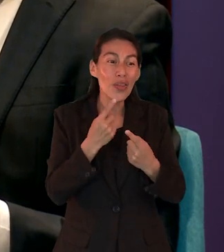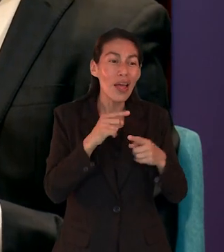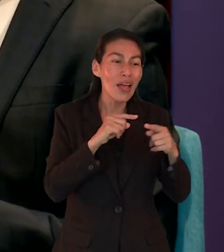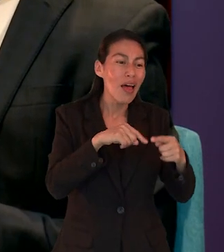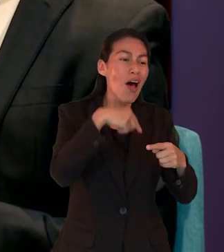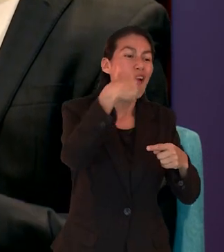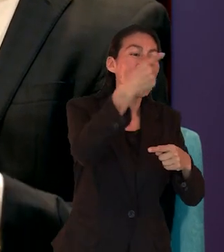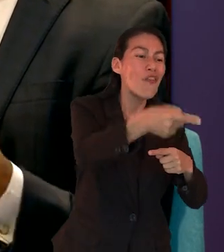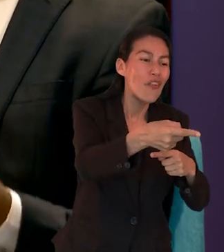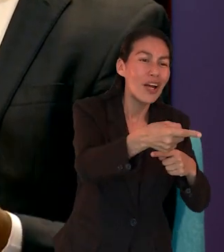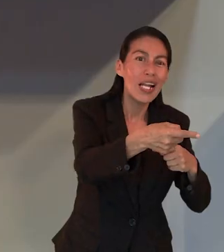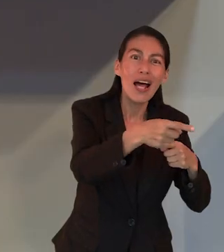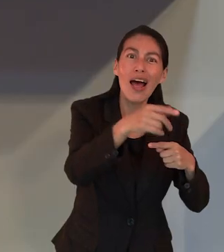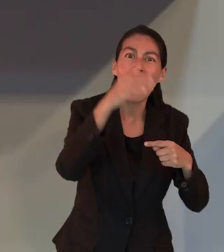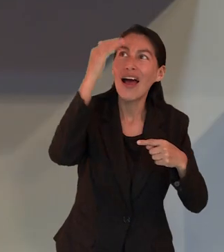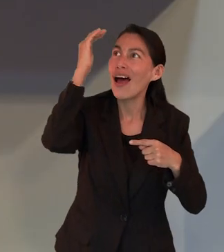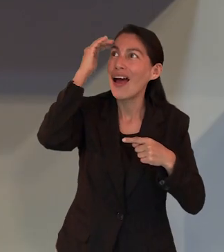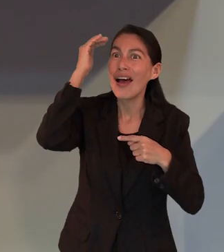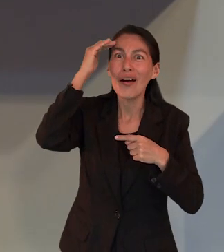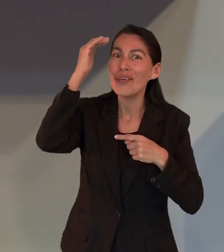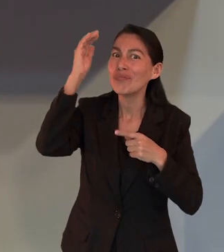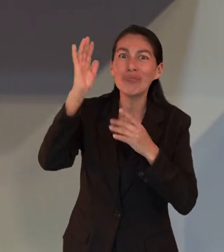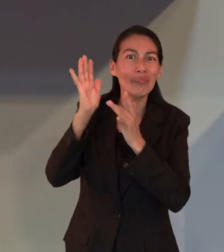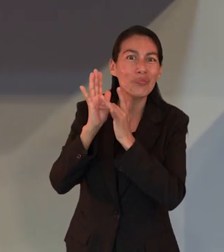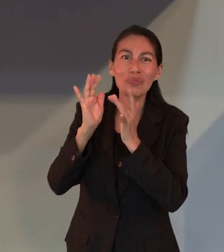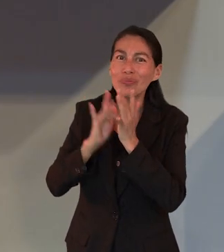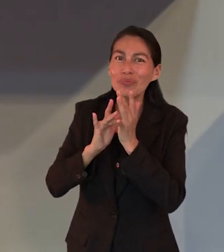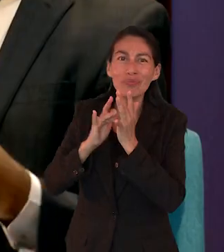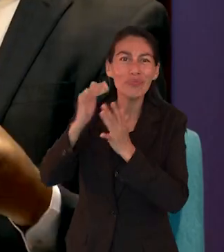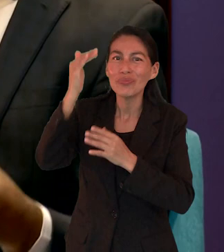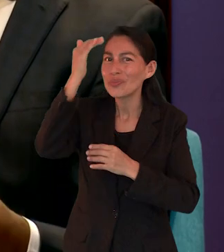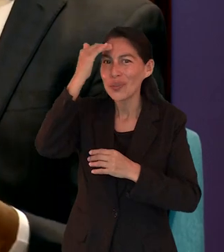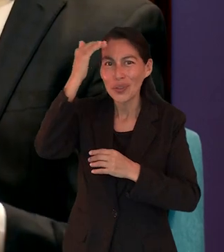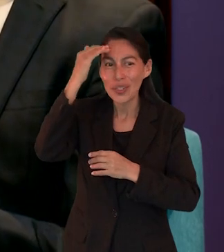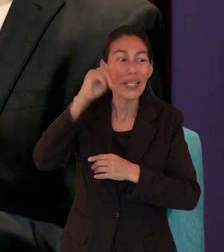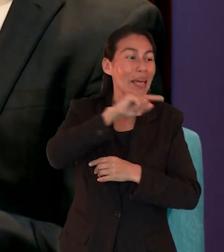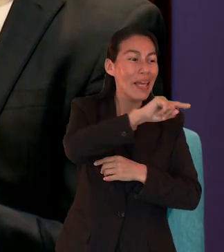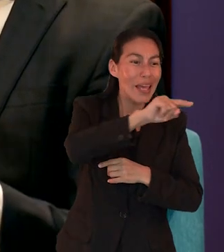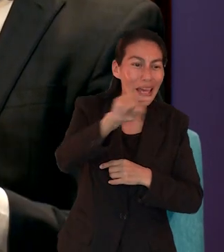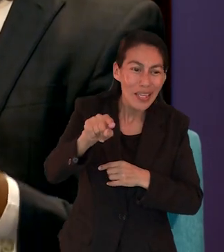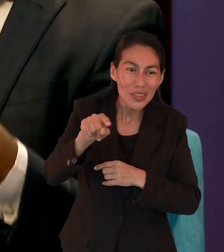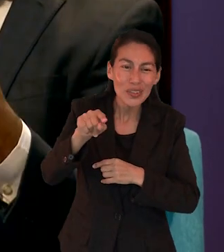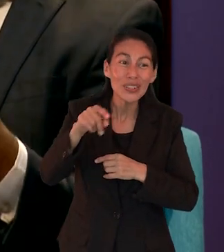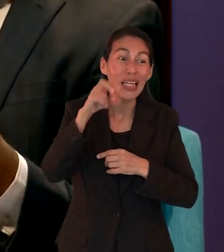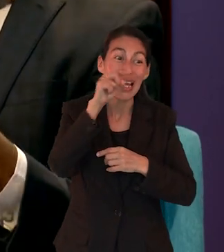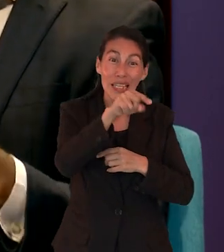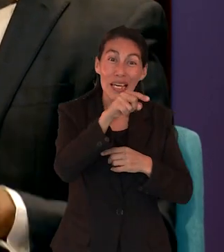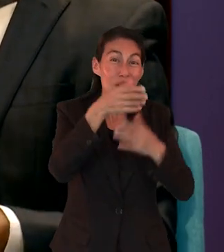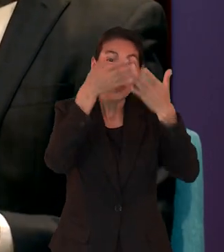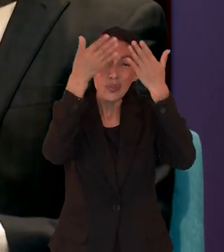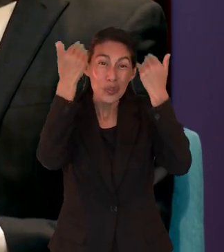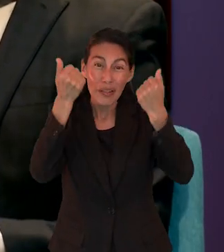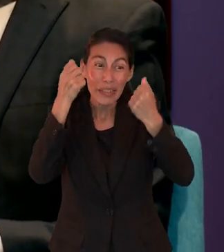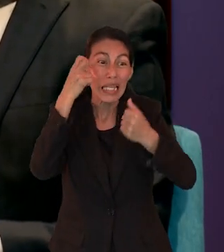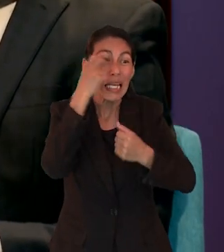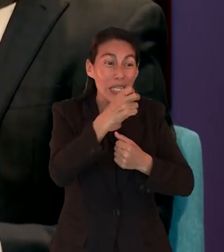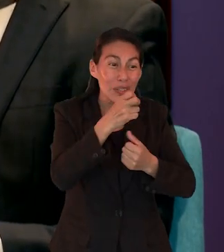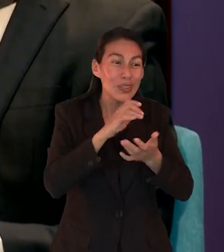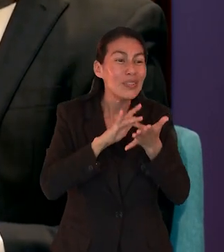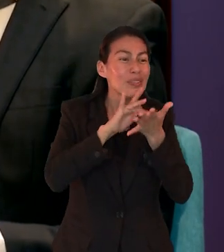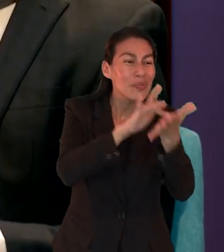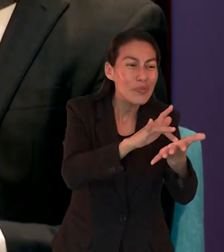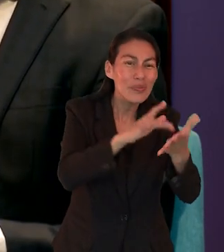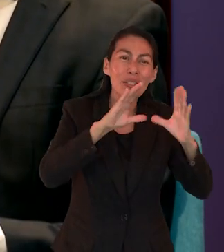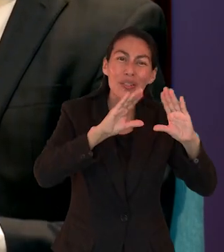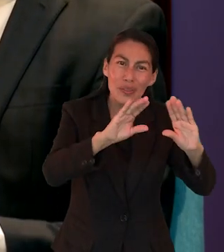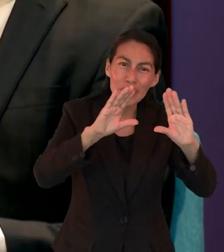podamos practicar la hospitalidad, no solo a los que están con nosotros en la fe, sino a los que están más